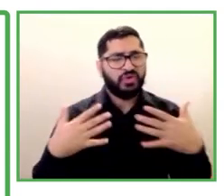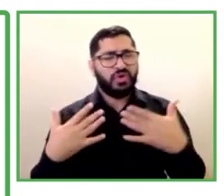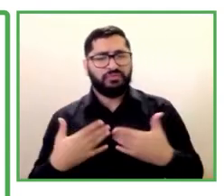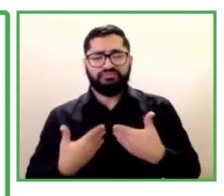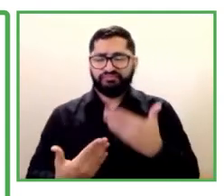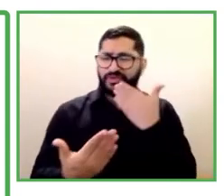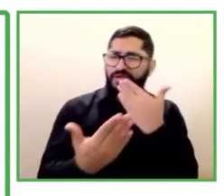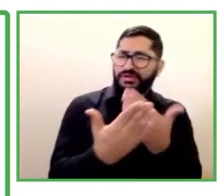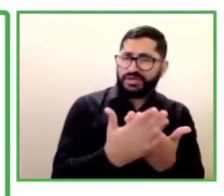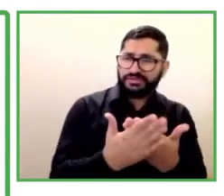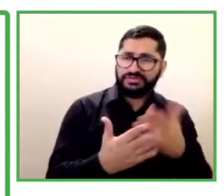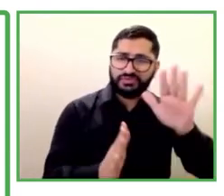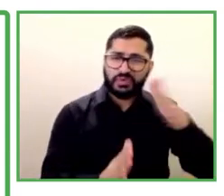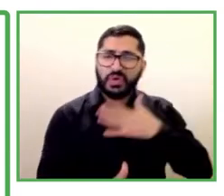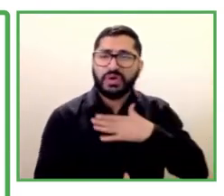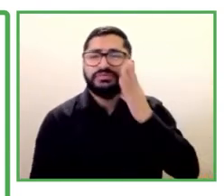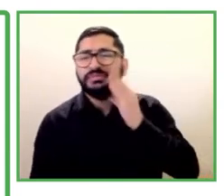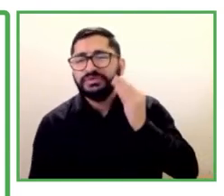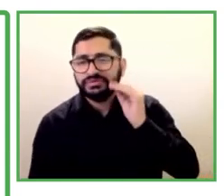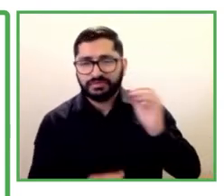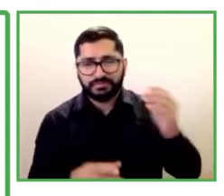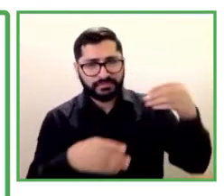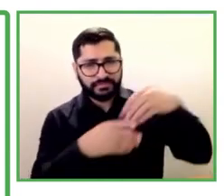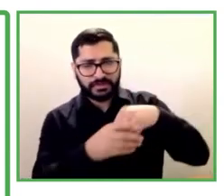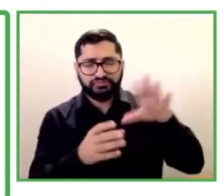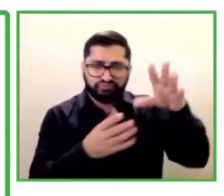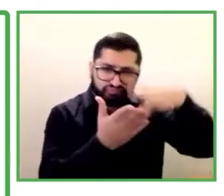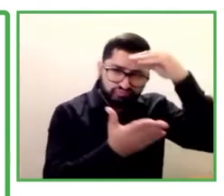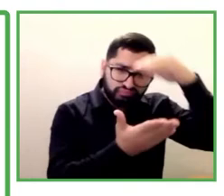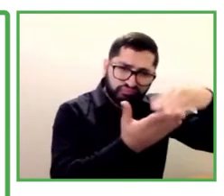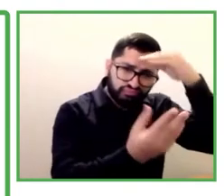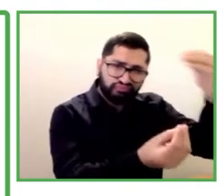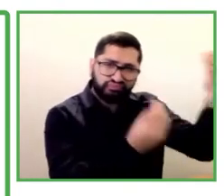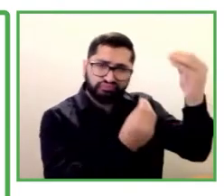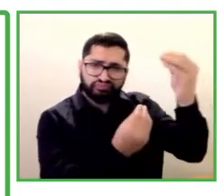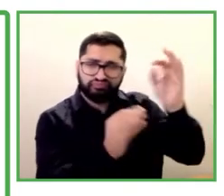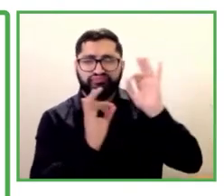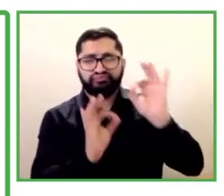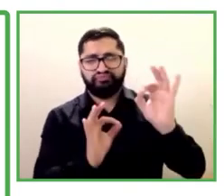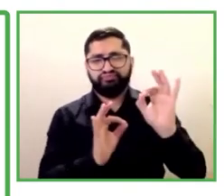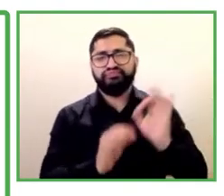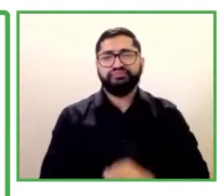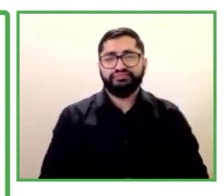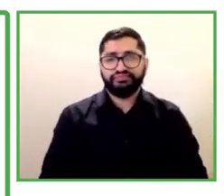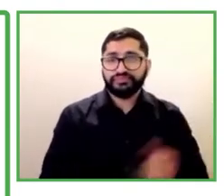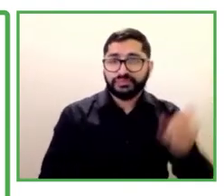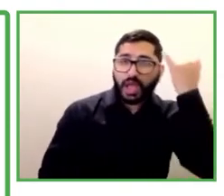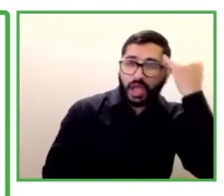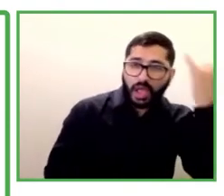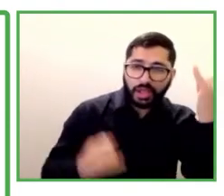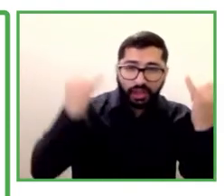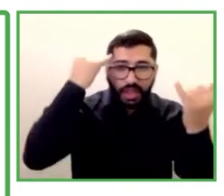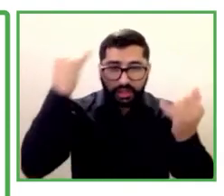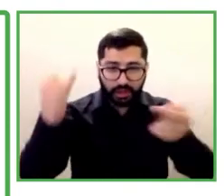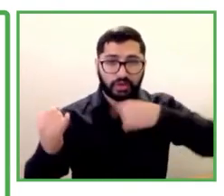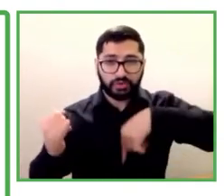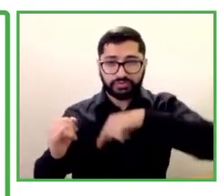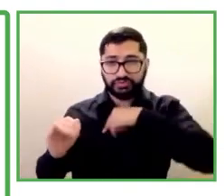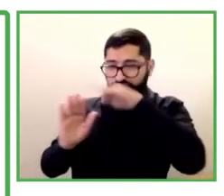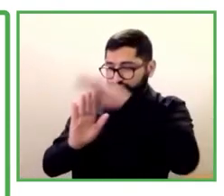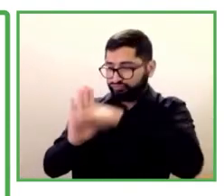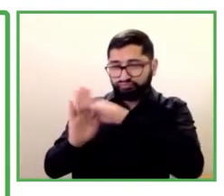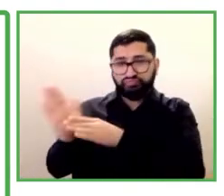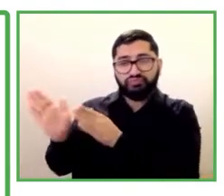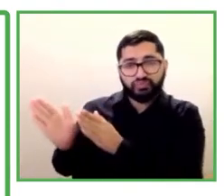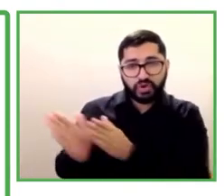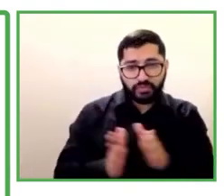es la genialidad y la inteligencia de nuestras asociaciones con su voluntad de hacer